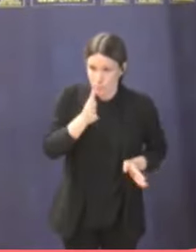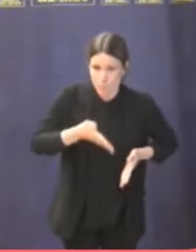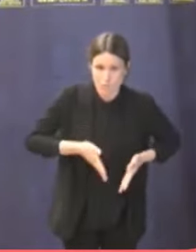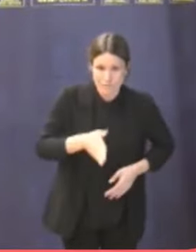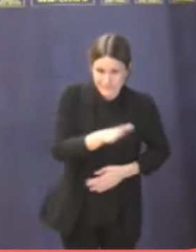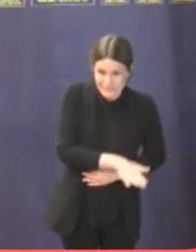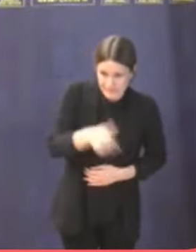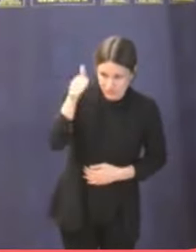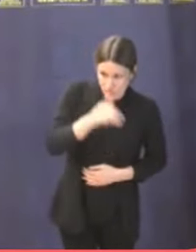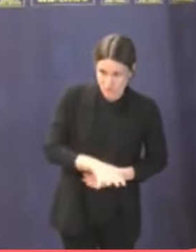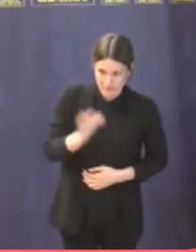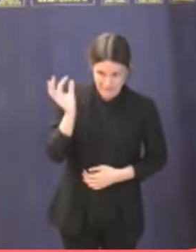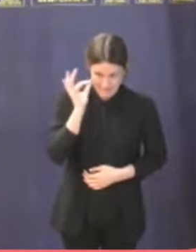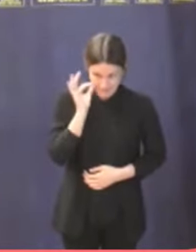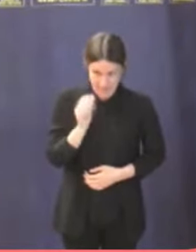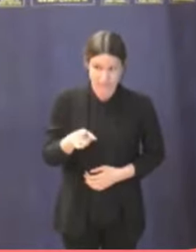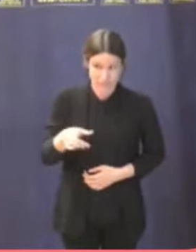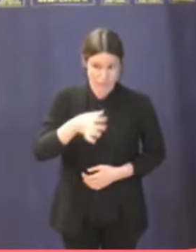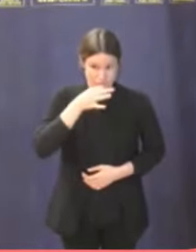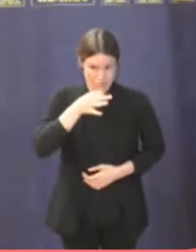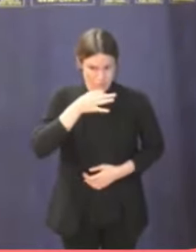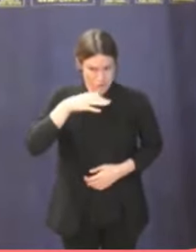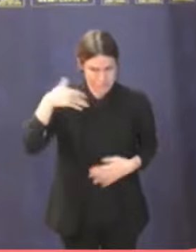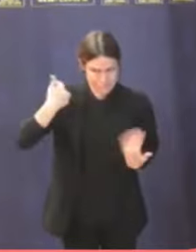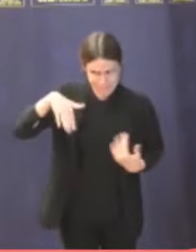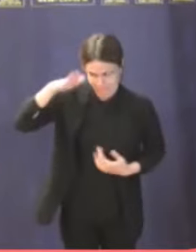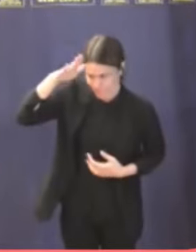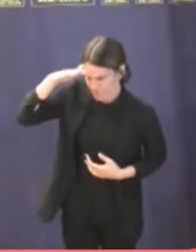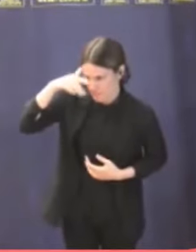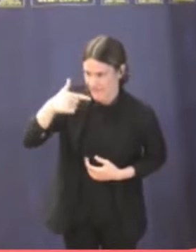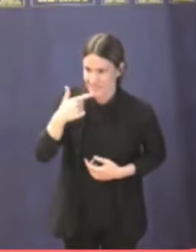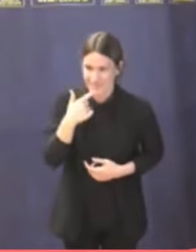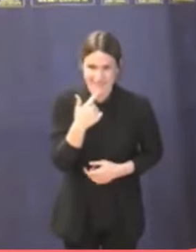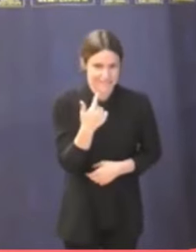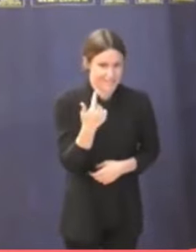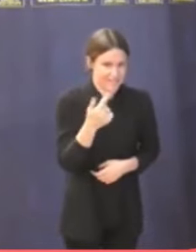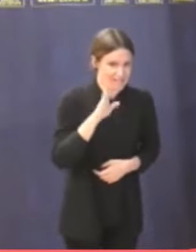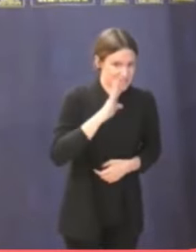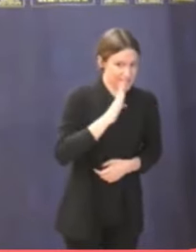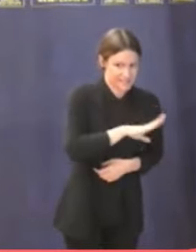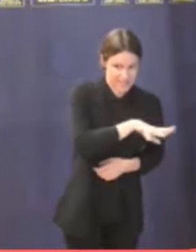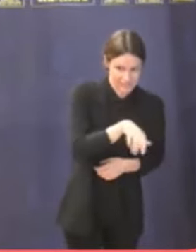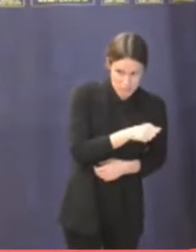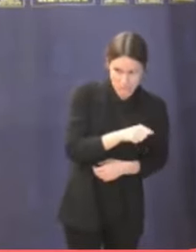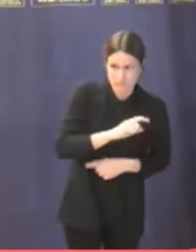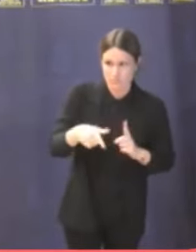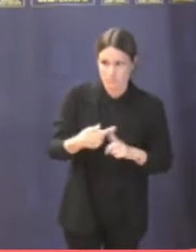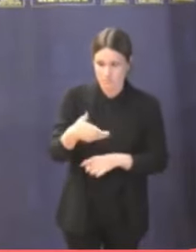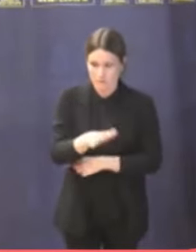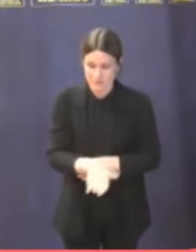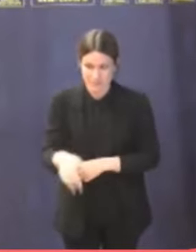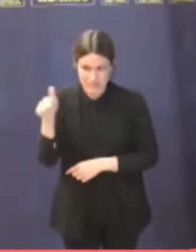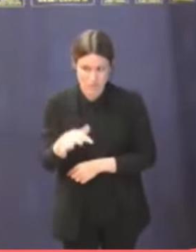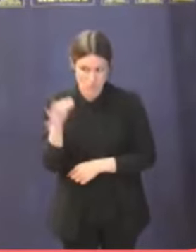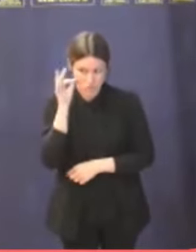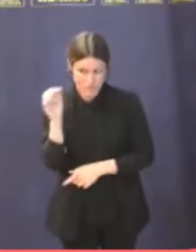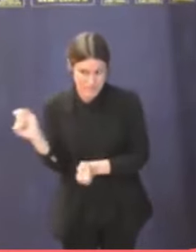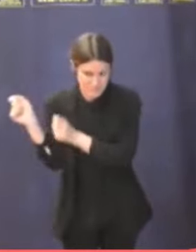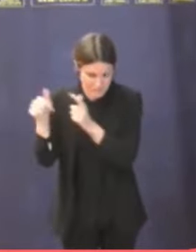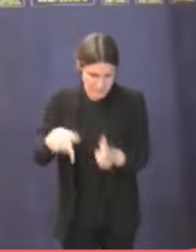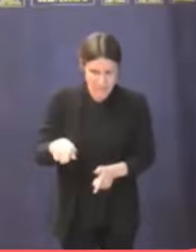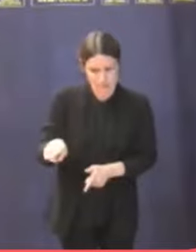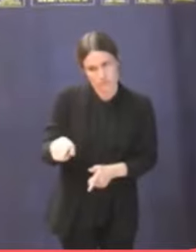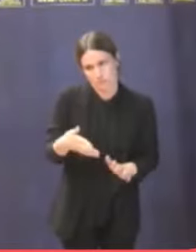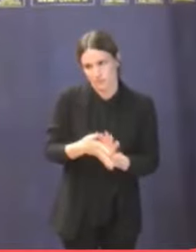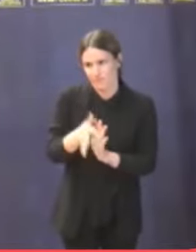y niñas. Y la barbarie de su discurso relacionando la delincuencia con niños y niñas que han llegado a nuestras costas es